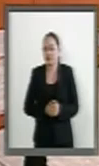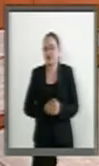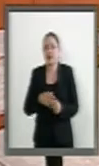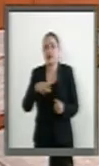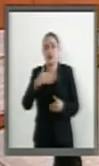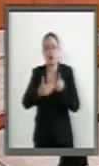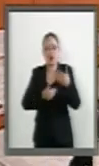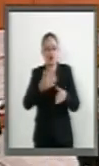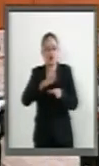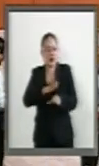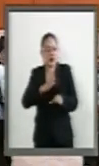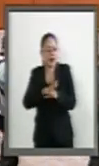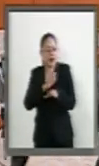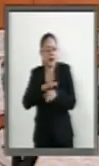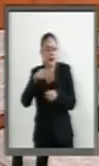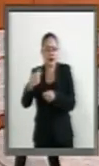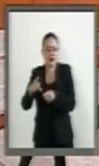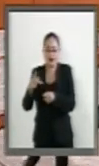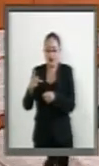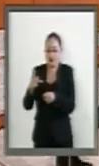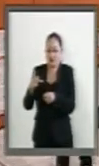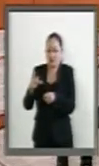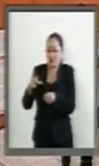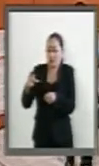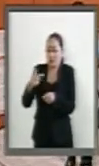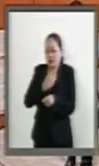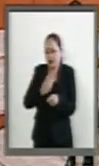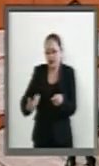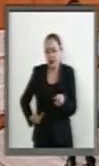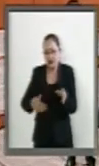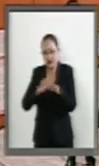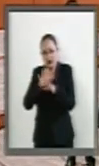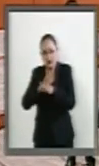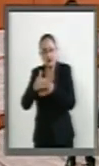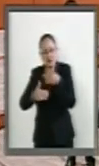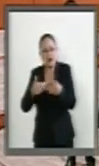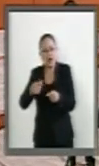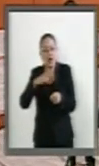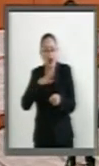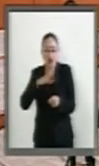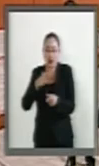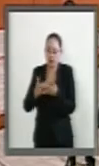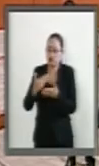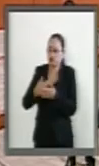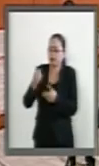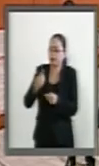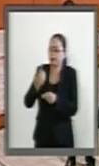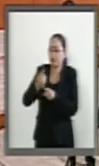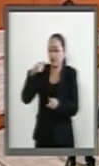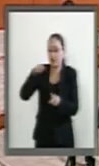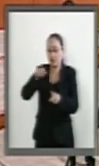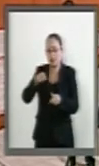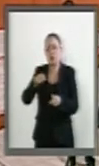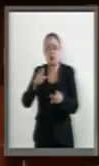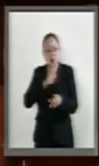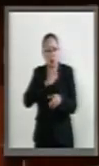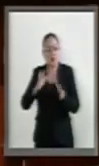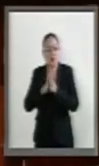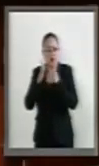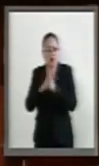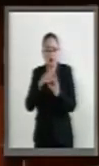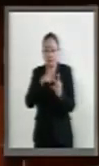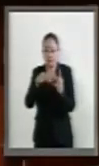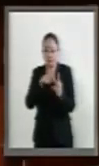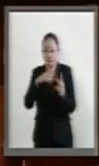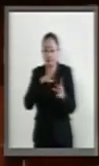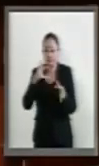en sus liderazgos políticos, hemos encontrado un área de oportunidad. En ambos casos, la convicción